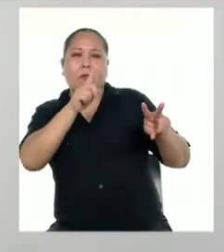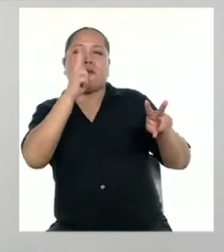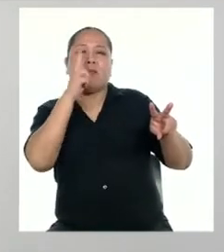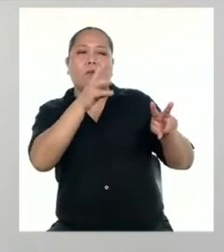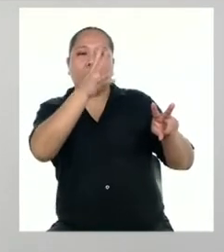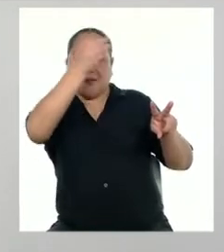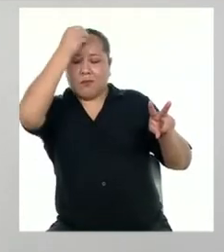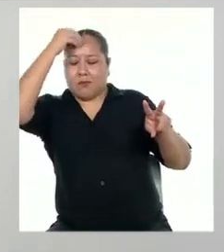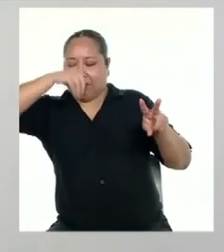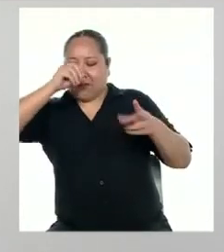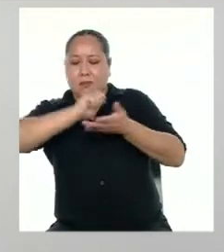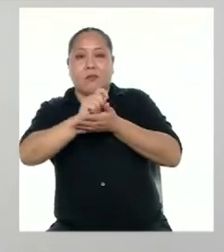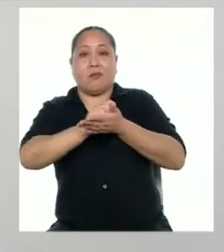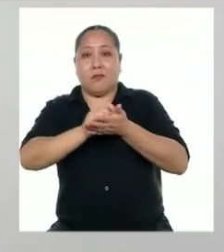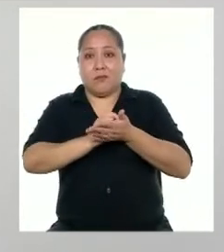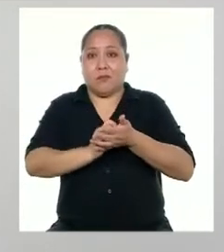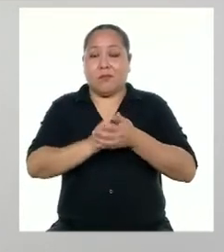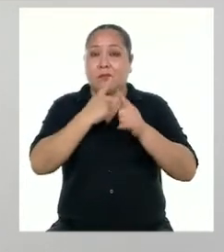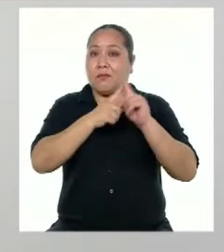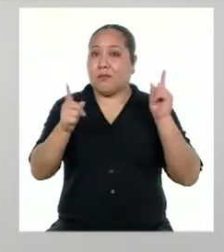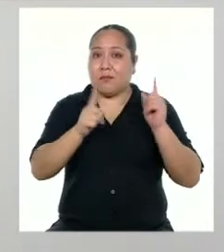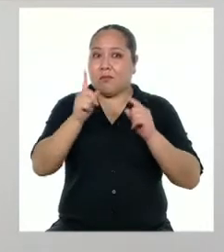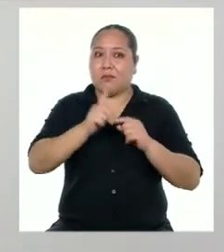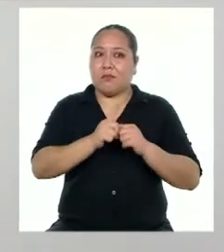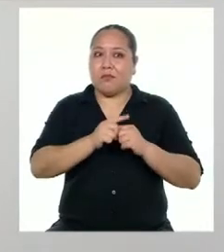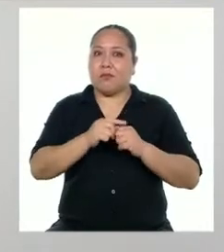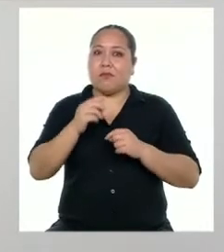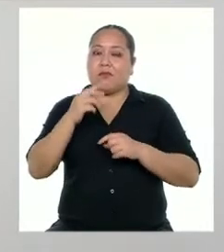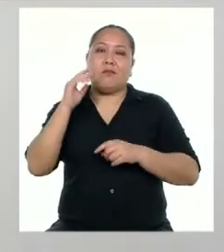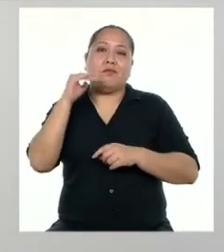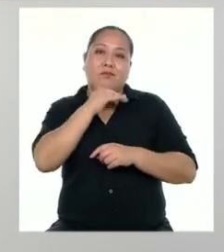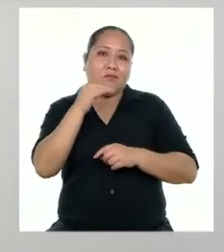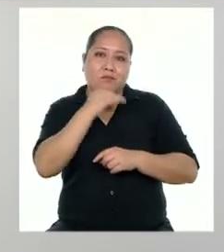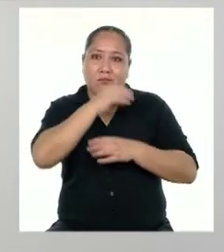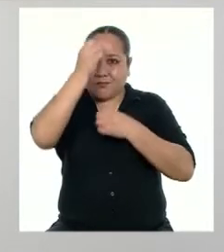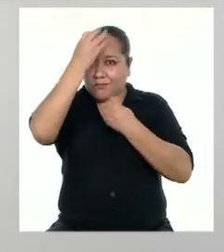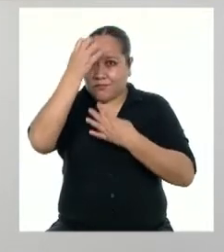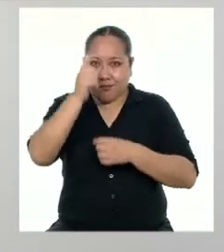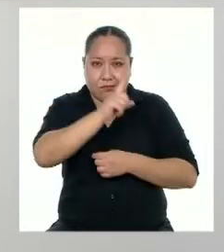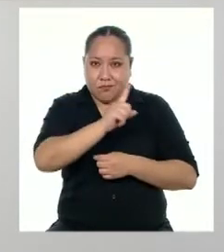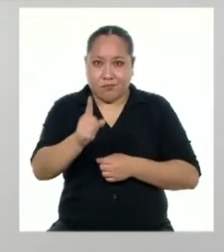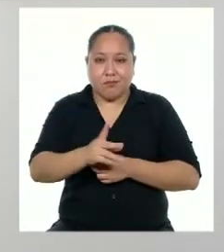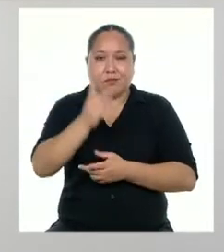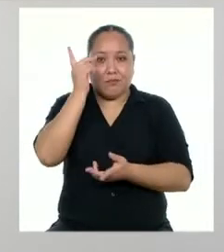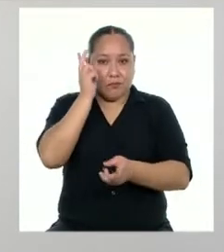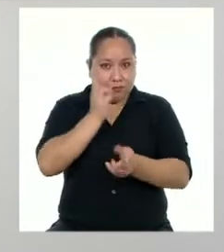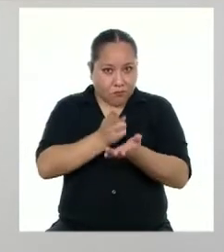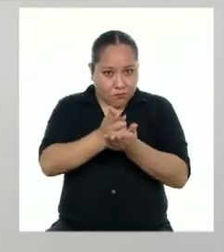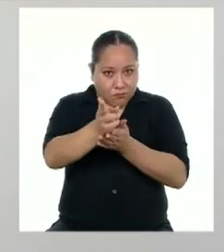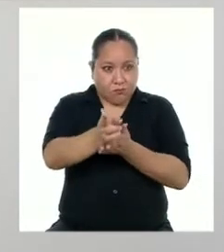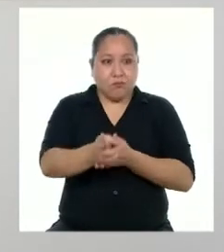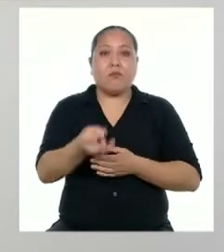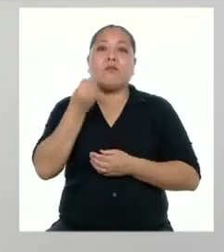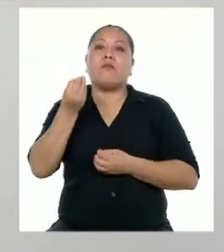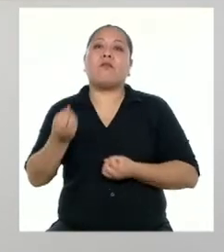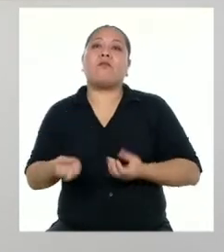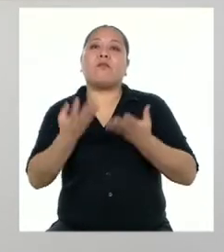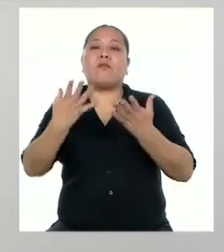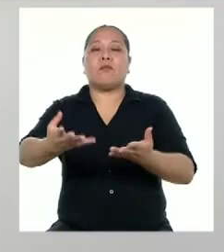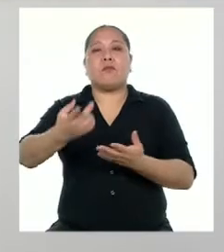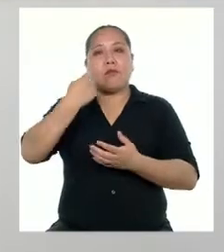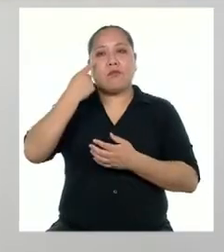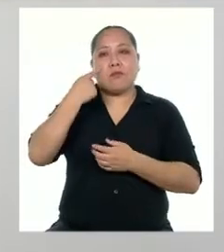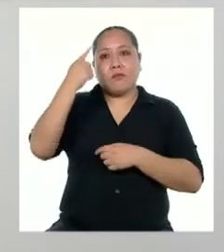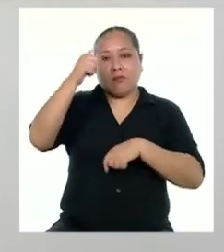No obstante, debe hacerlo sin faltar a la verdad, ya que tiene como intención comunicar o dar a conocer